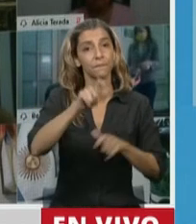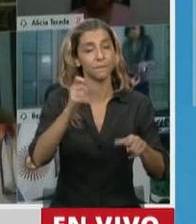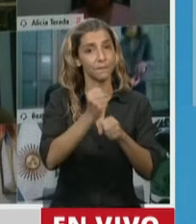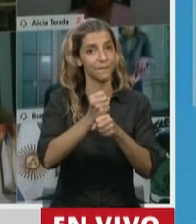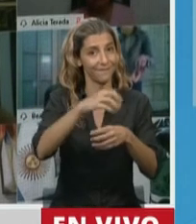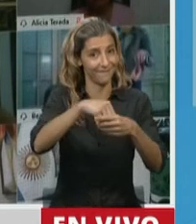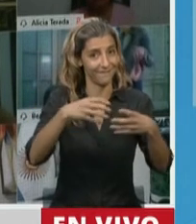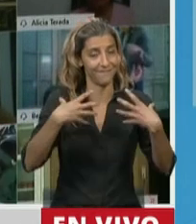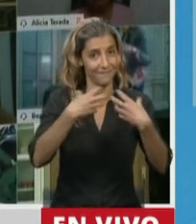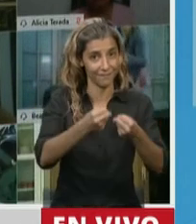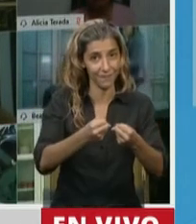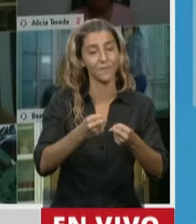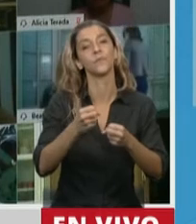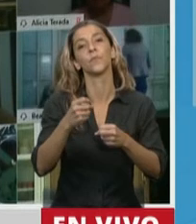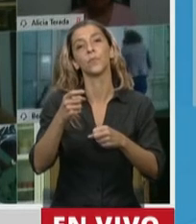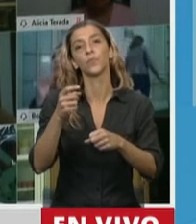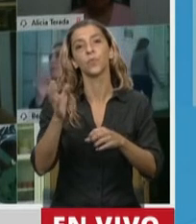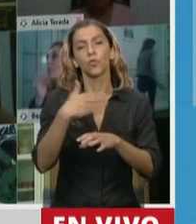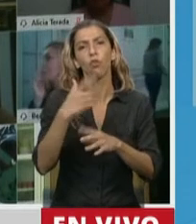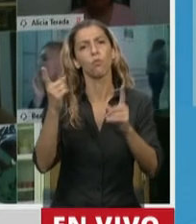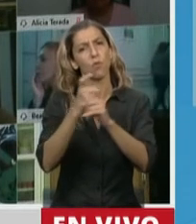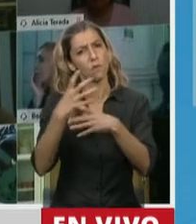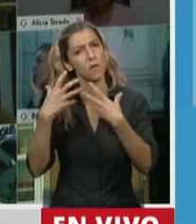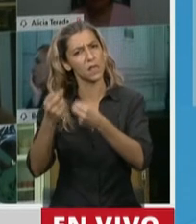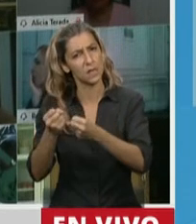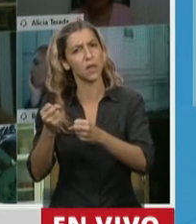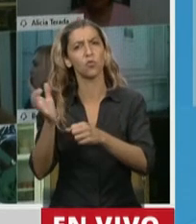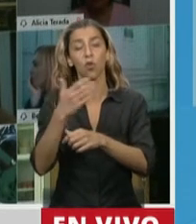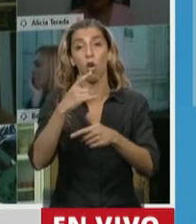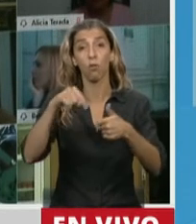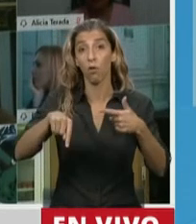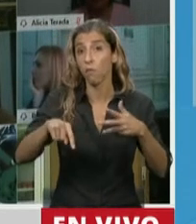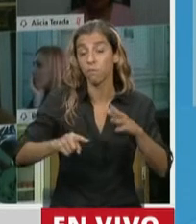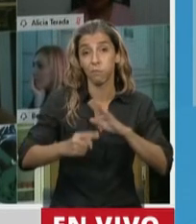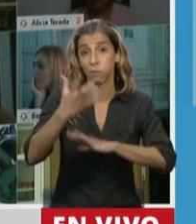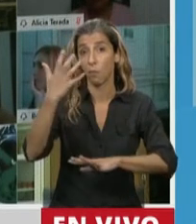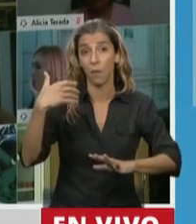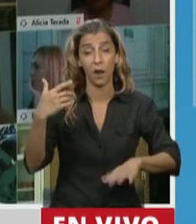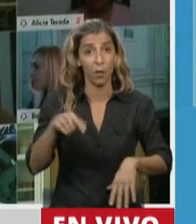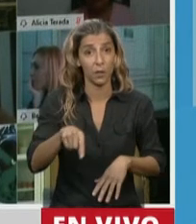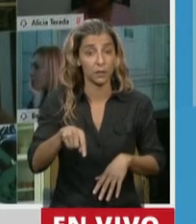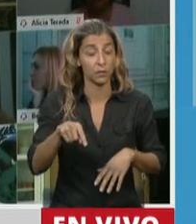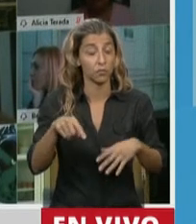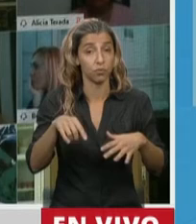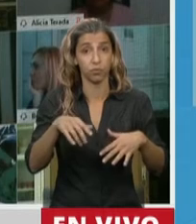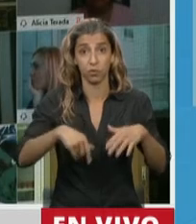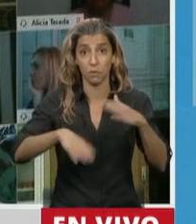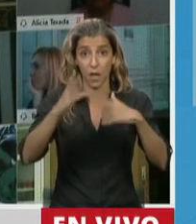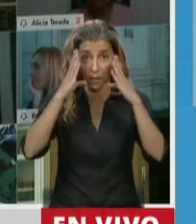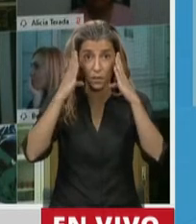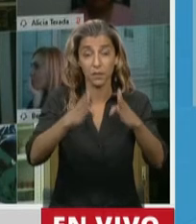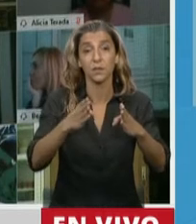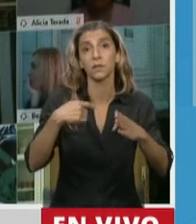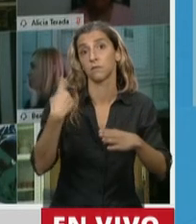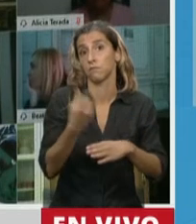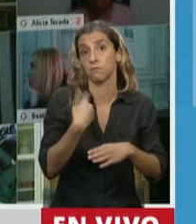de salud ocupa indiscutiblemente un campo central en la discusión y en la agenda pública.